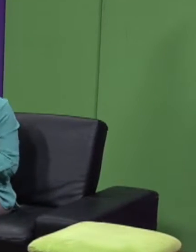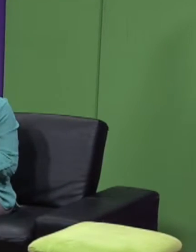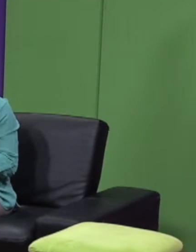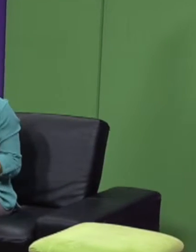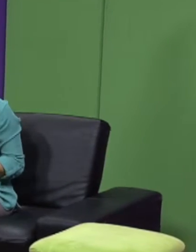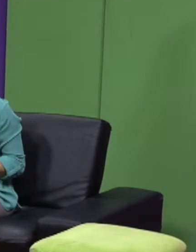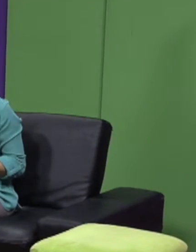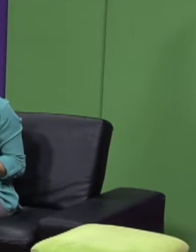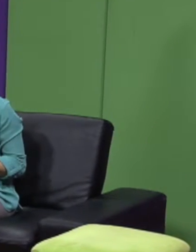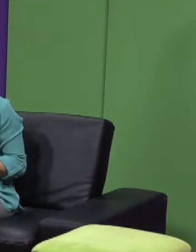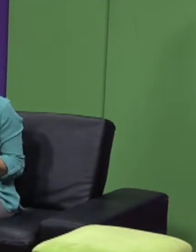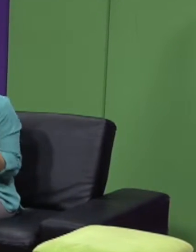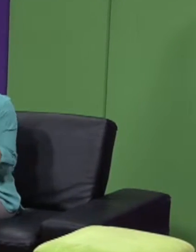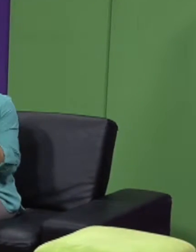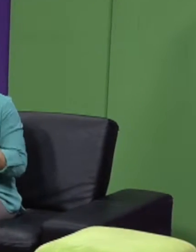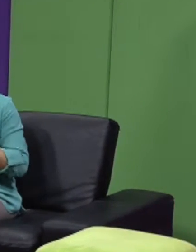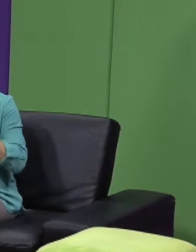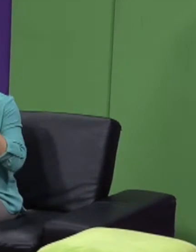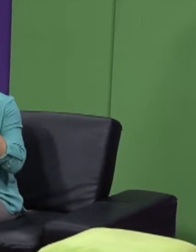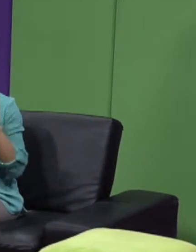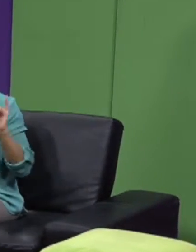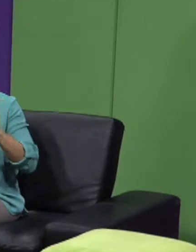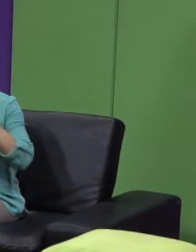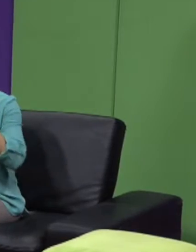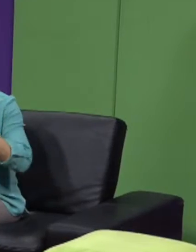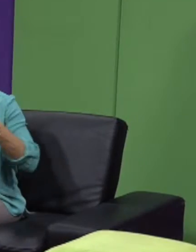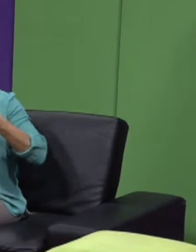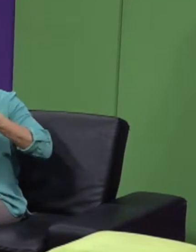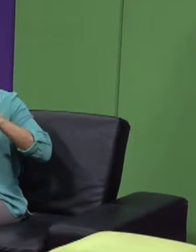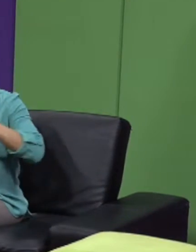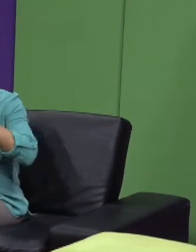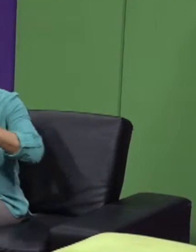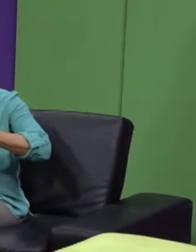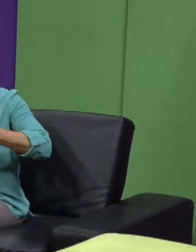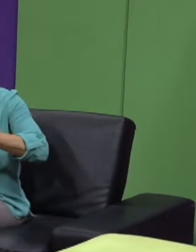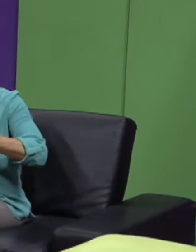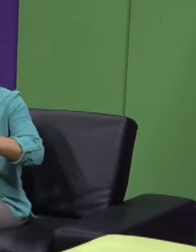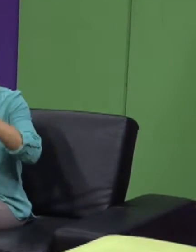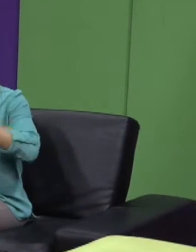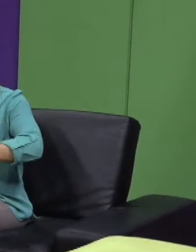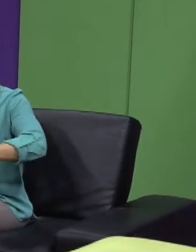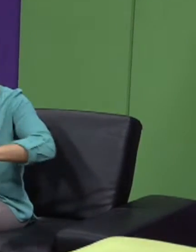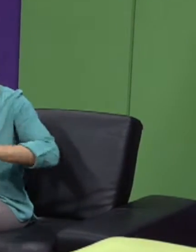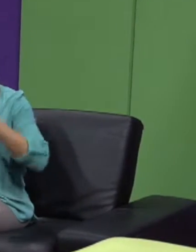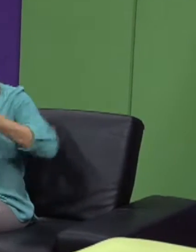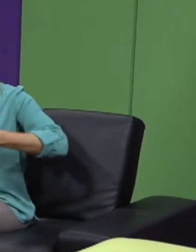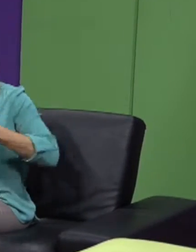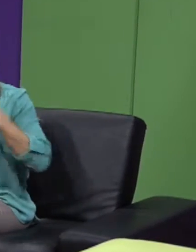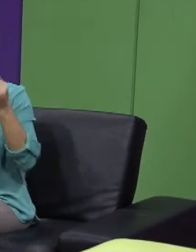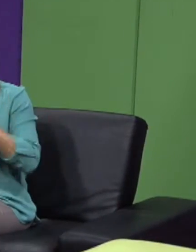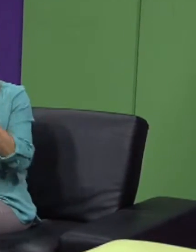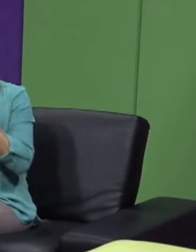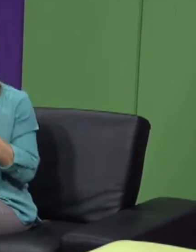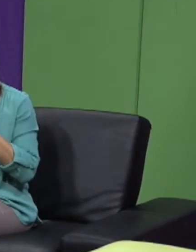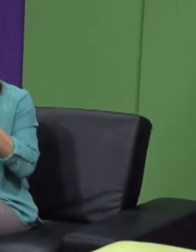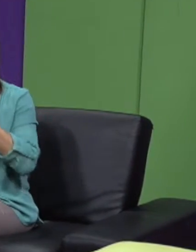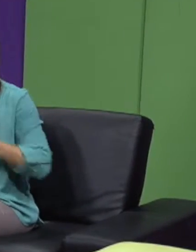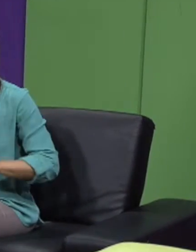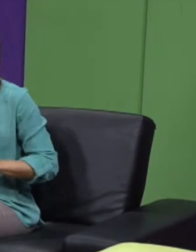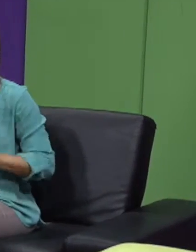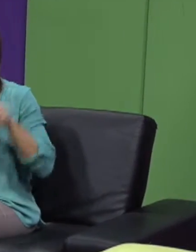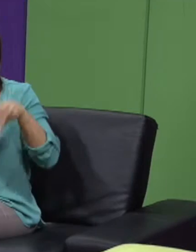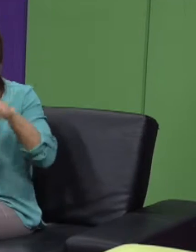costarricenses. Desde la quinta edición de los Juegos para Panamericanos le contamos cómo se adaptan los deportes a las